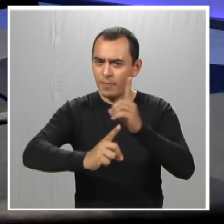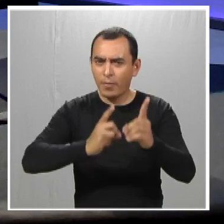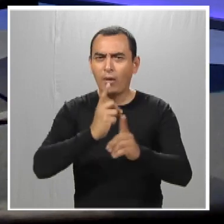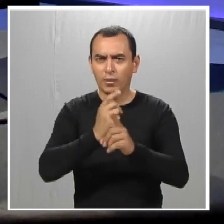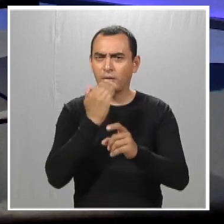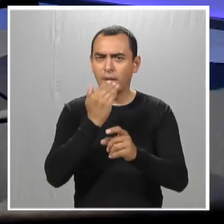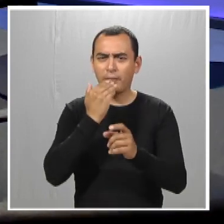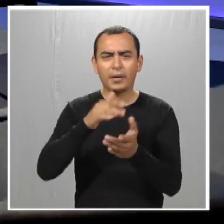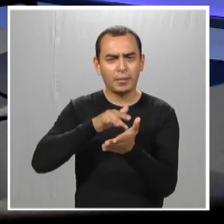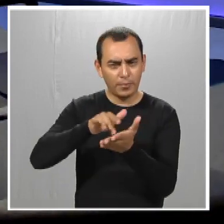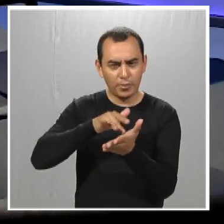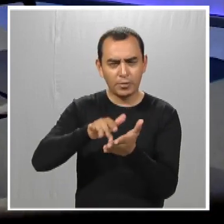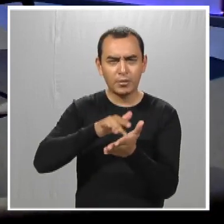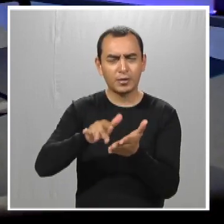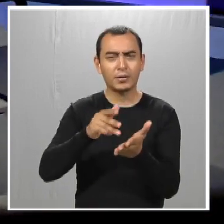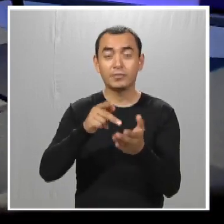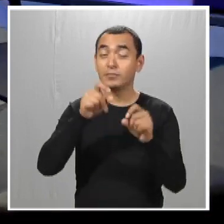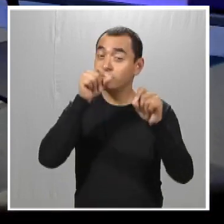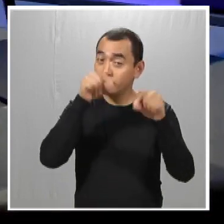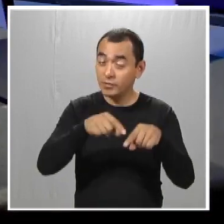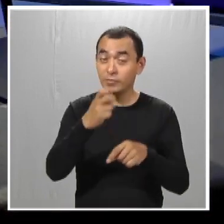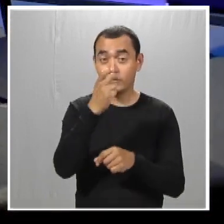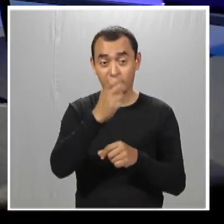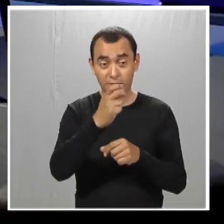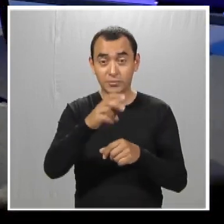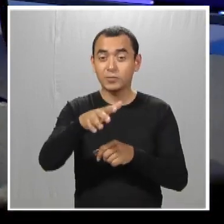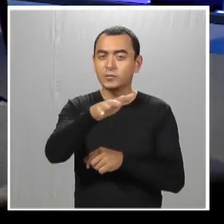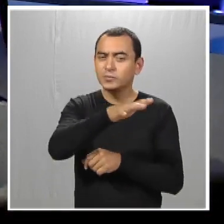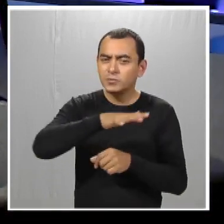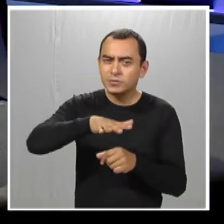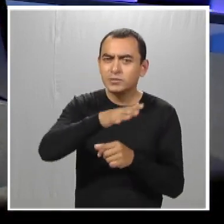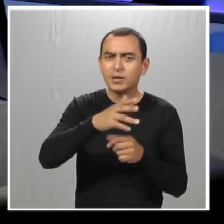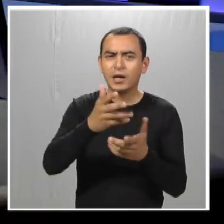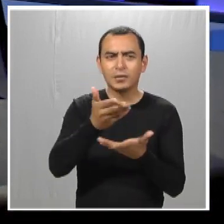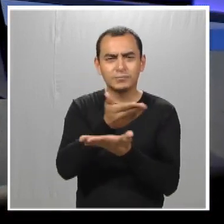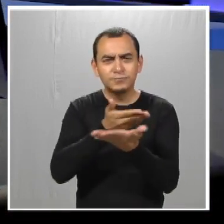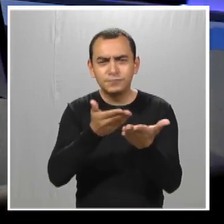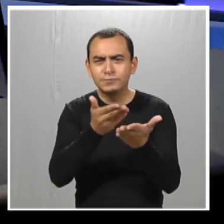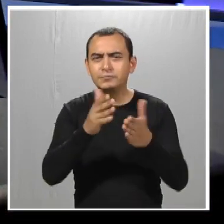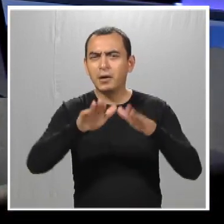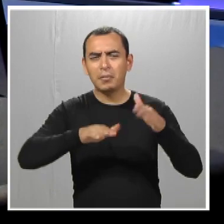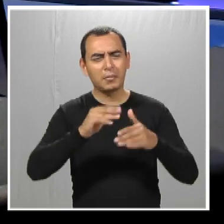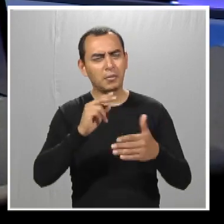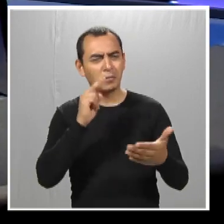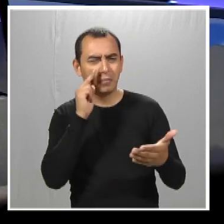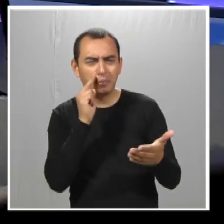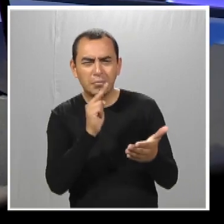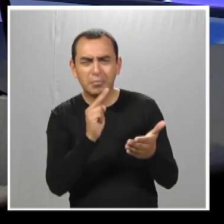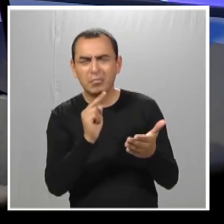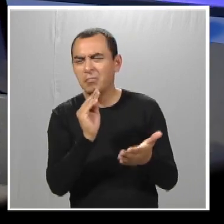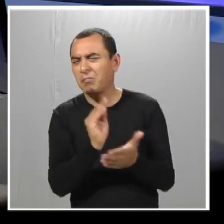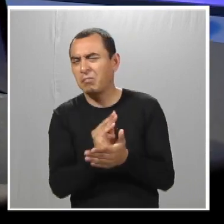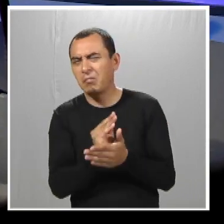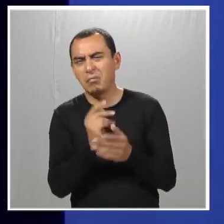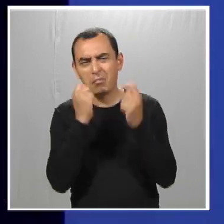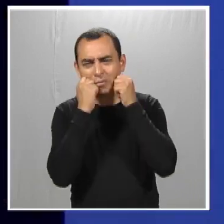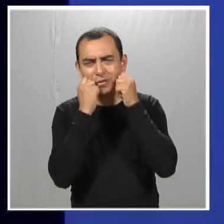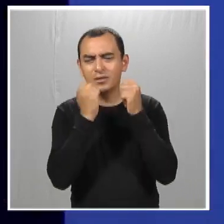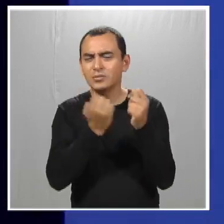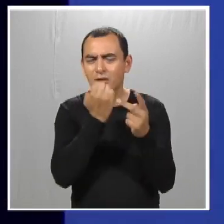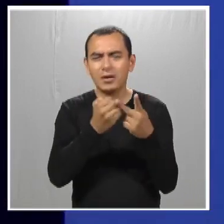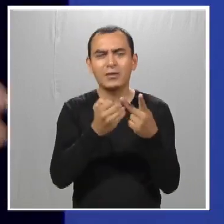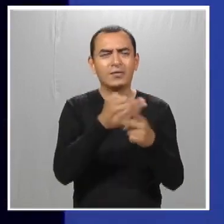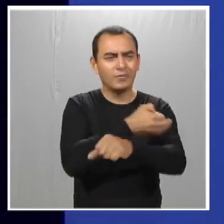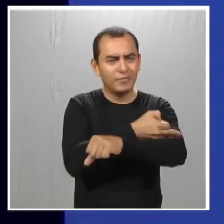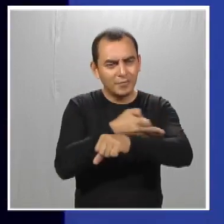olimpiadas especiales, sino que también necesitan esta parte social. La parte social, por lo general, lo vemos como un punto que, no